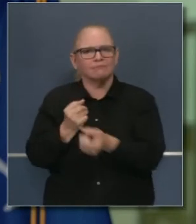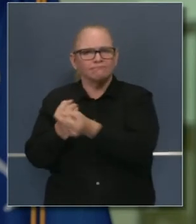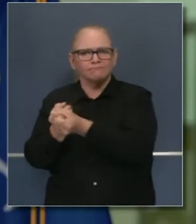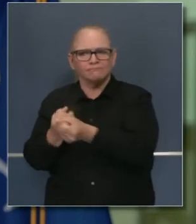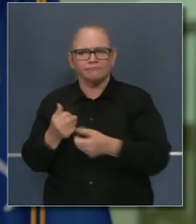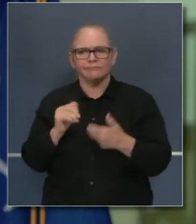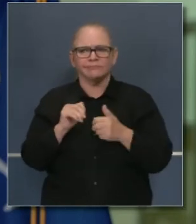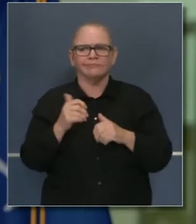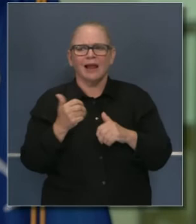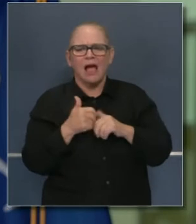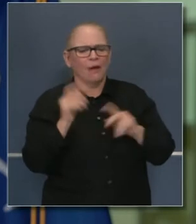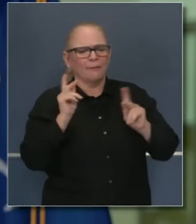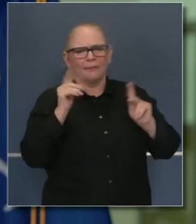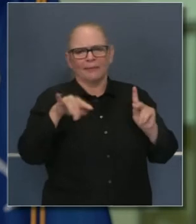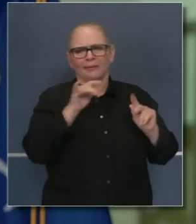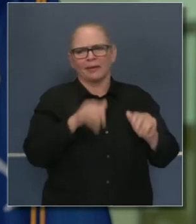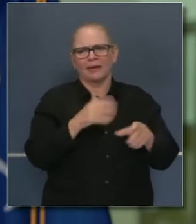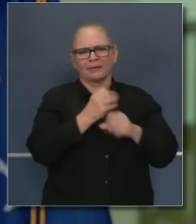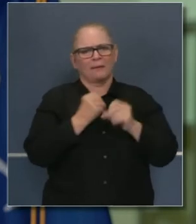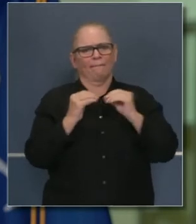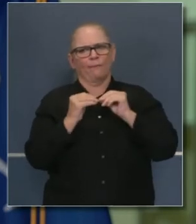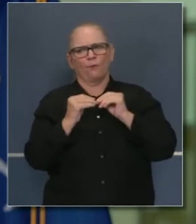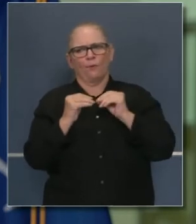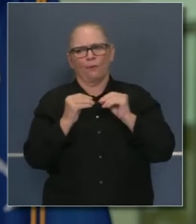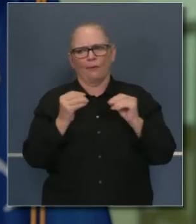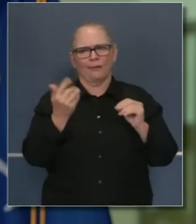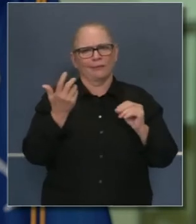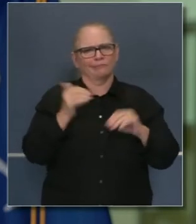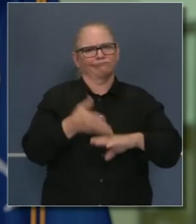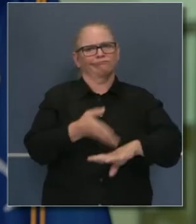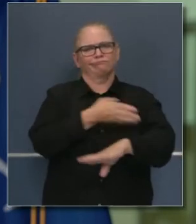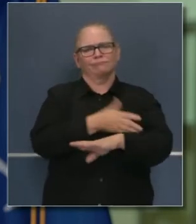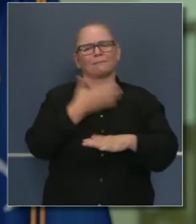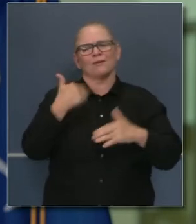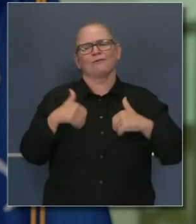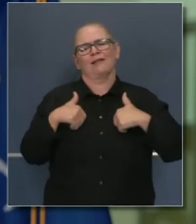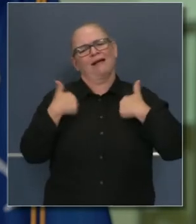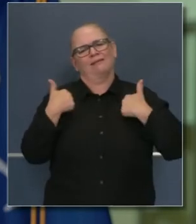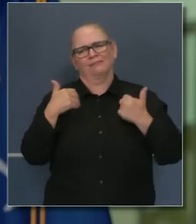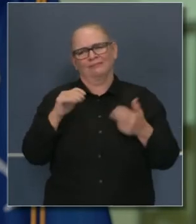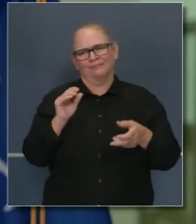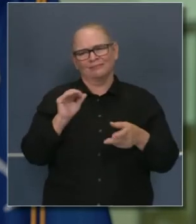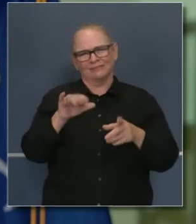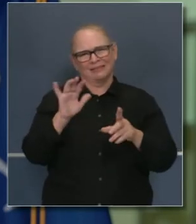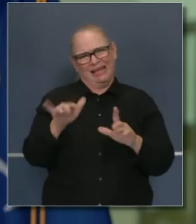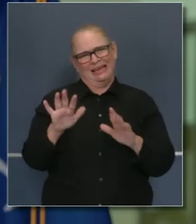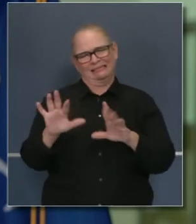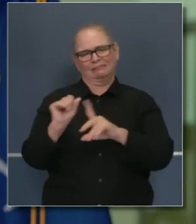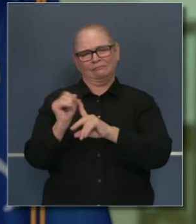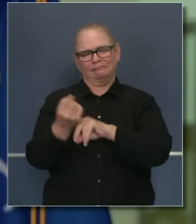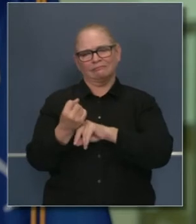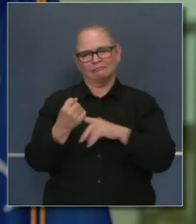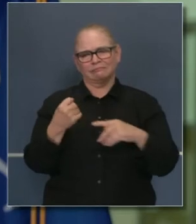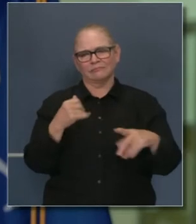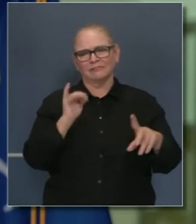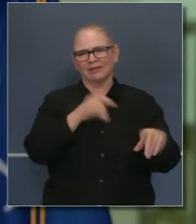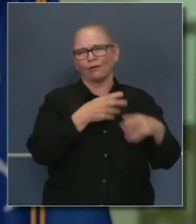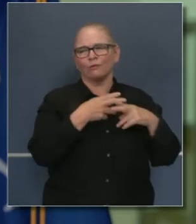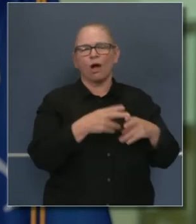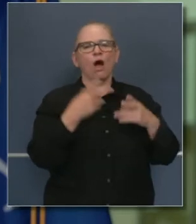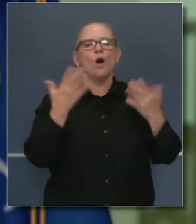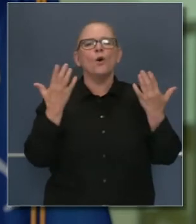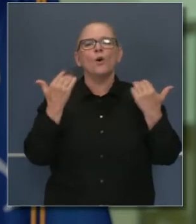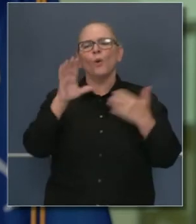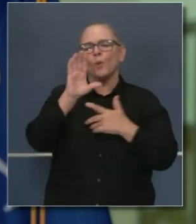pueden recibir apoyo más permanente también. De modo que todo eso es parte de una estrategia general y un plan general, pero